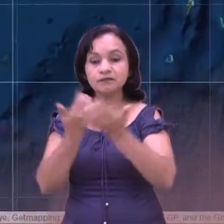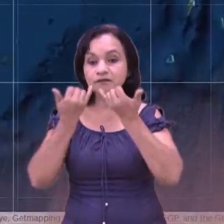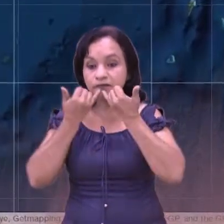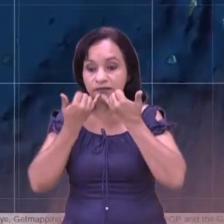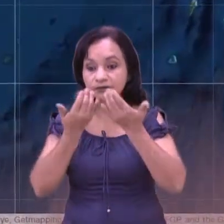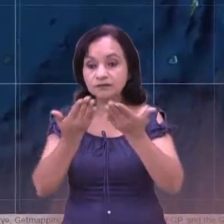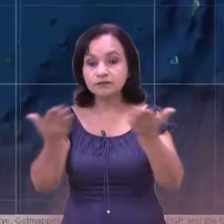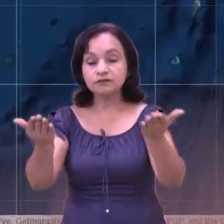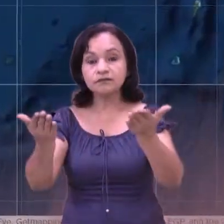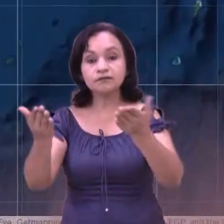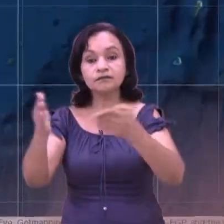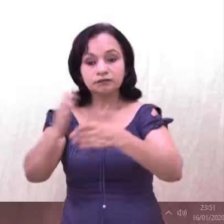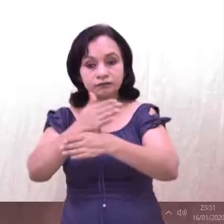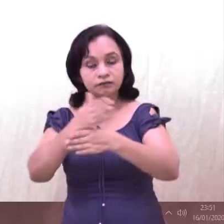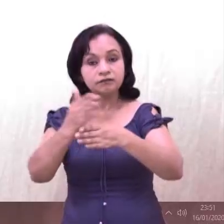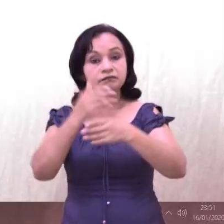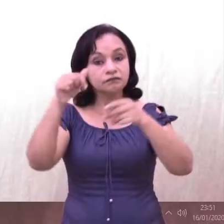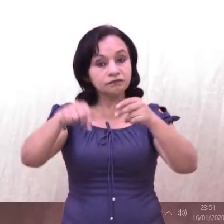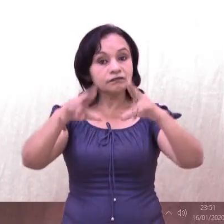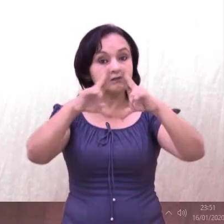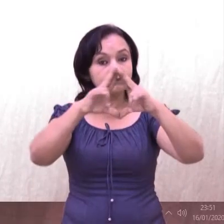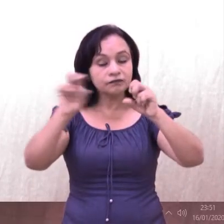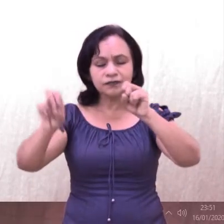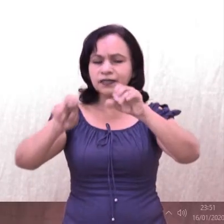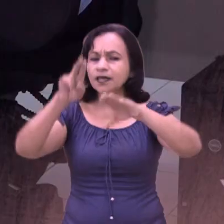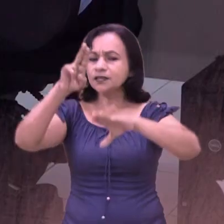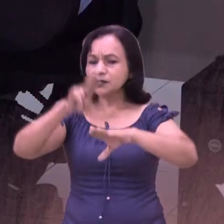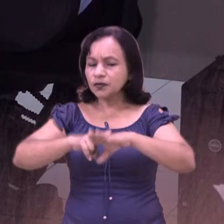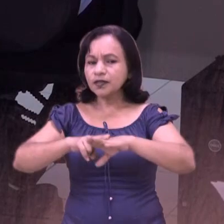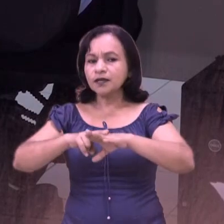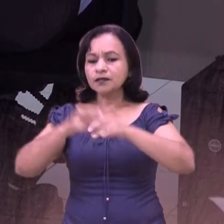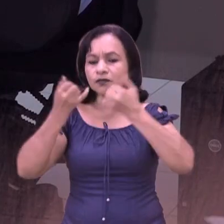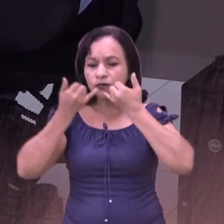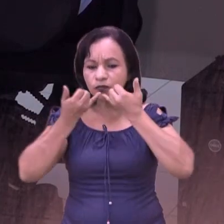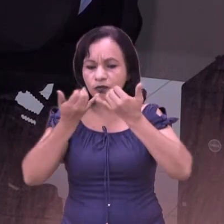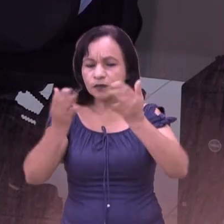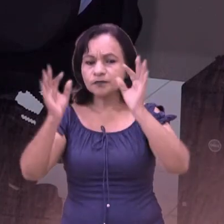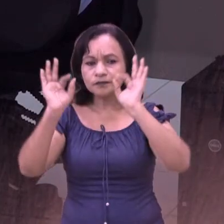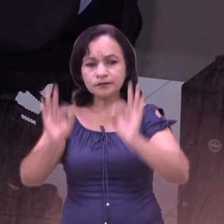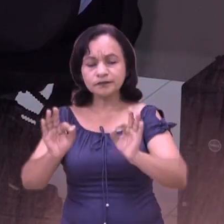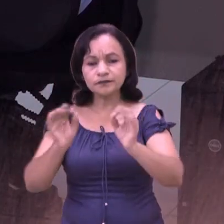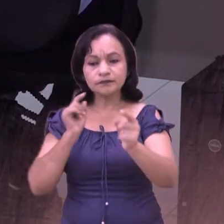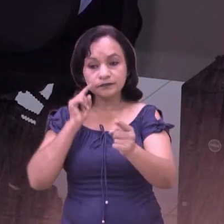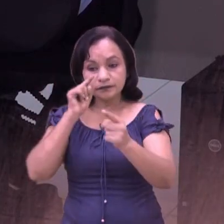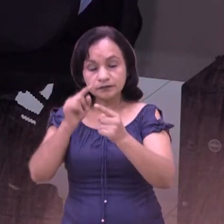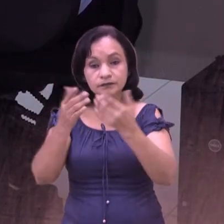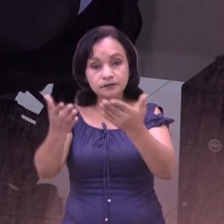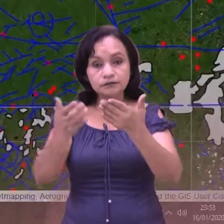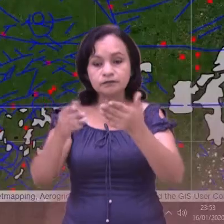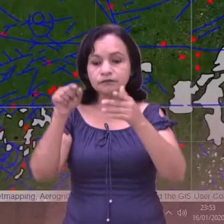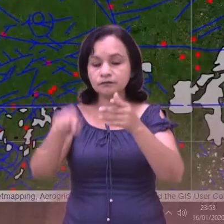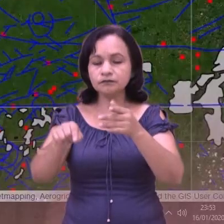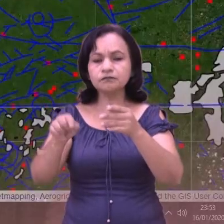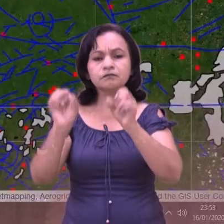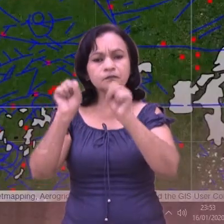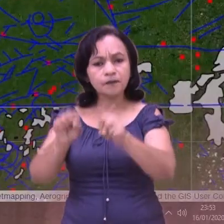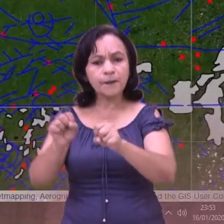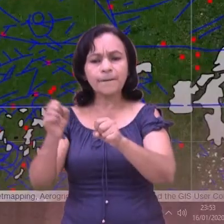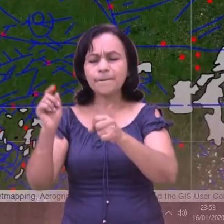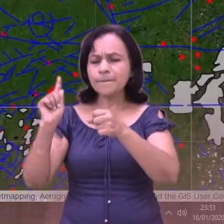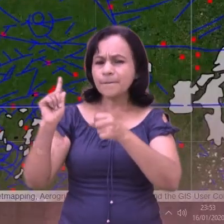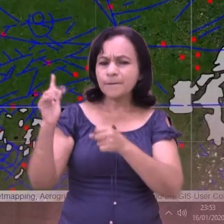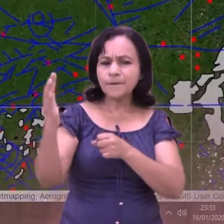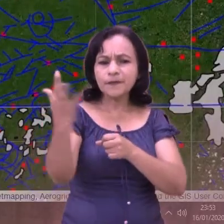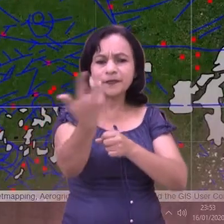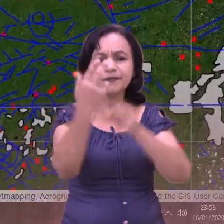también a la actualización de la información, a su diseminación a nivel nacional, porque el objetivo es que esta plataforma